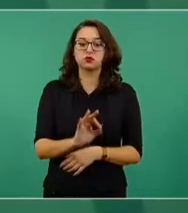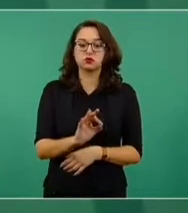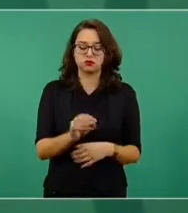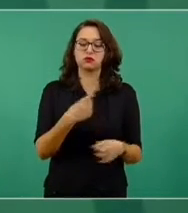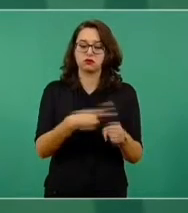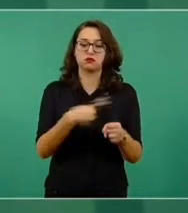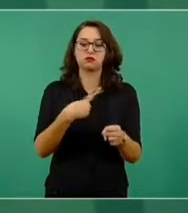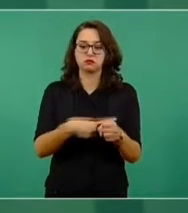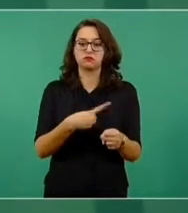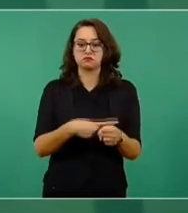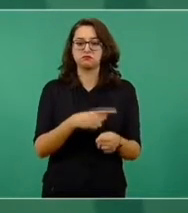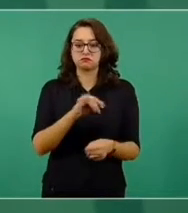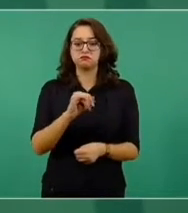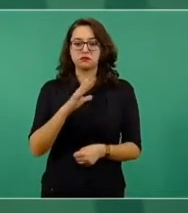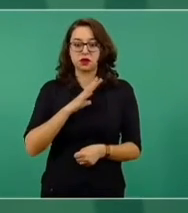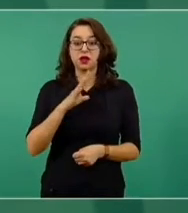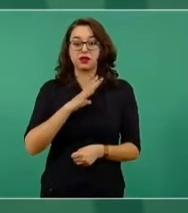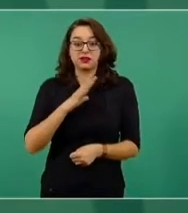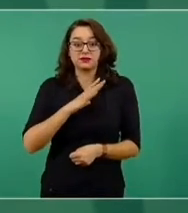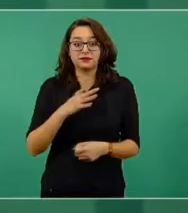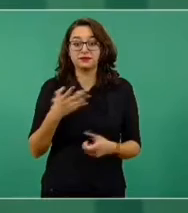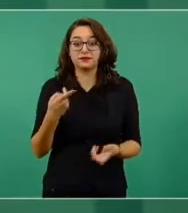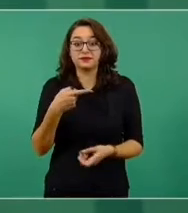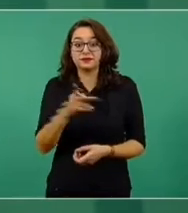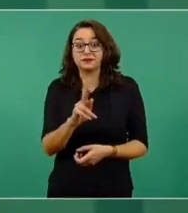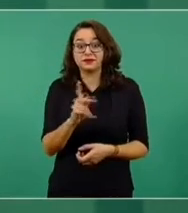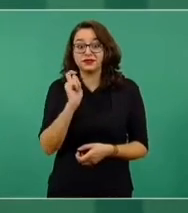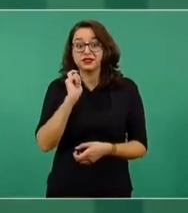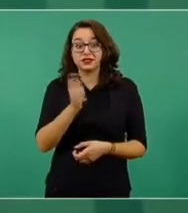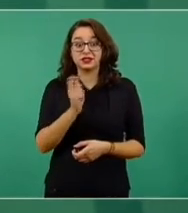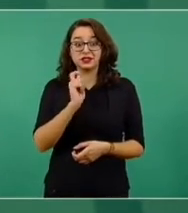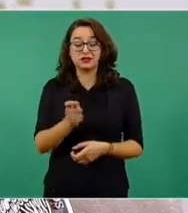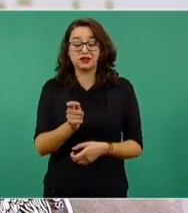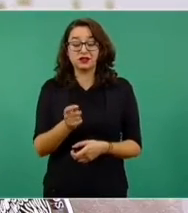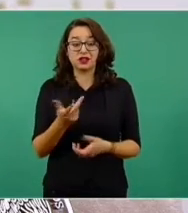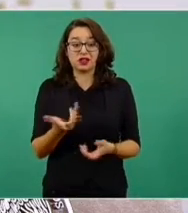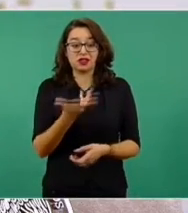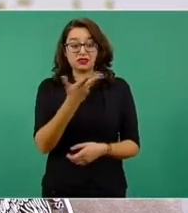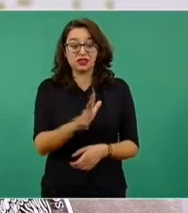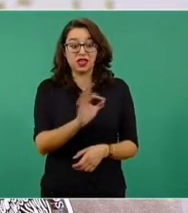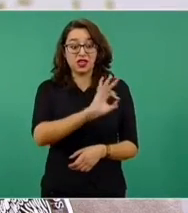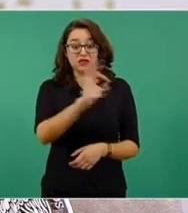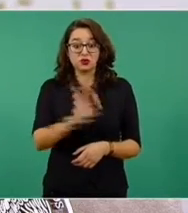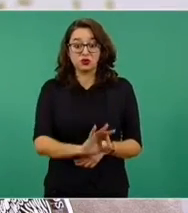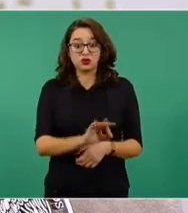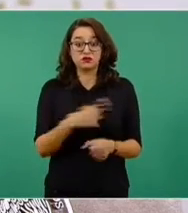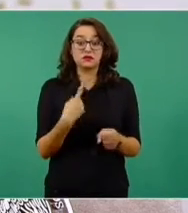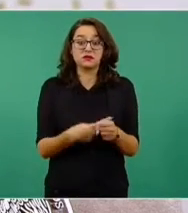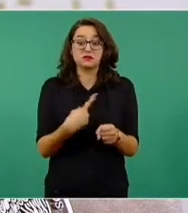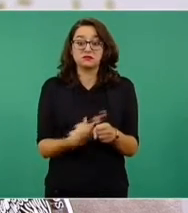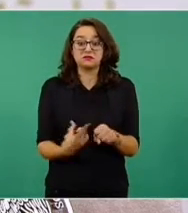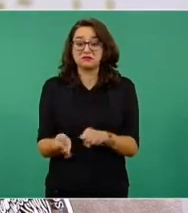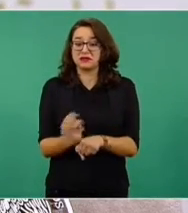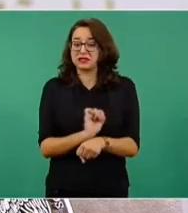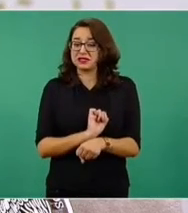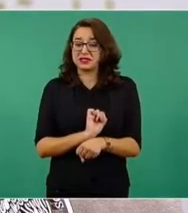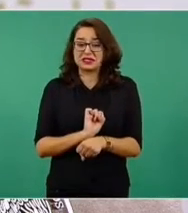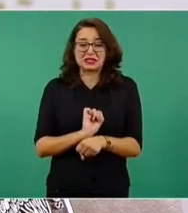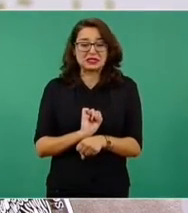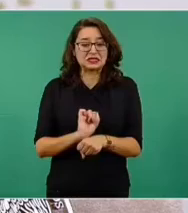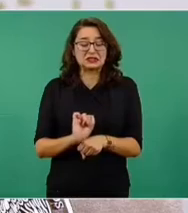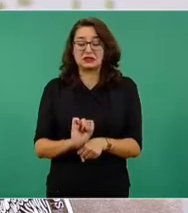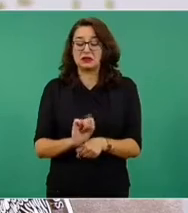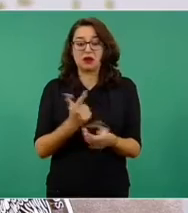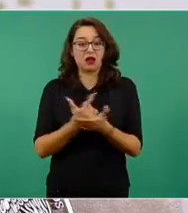Cabe destacar que prácticamente la totalidad de estos casos han sido casos leves, sin mayor consecuencia,